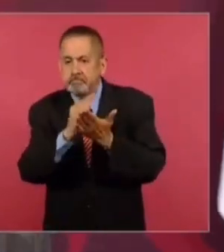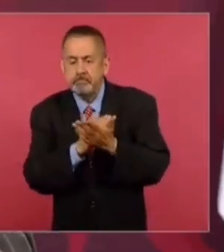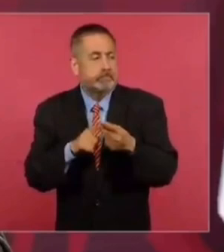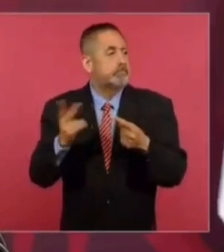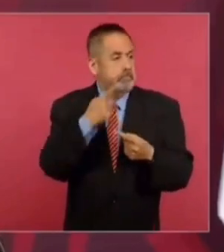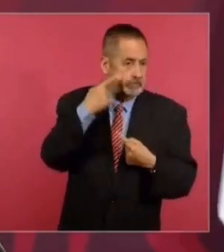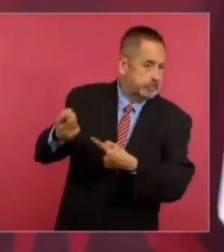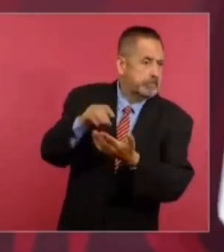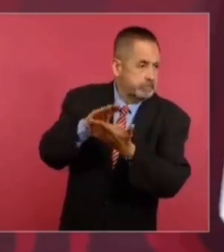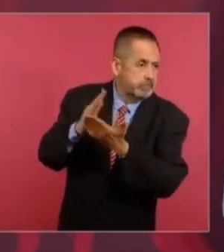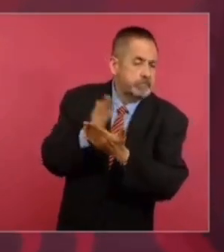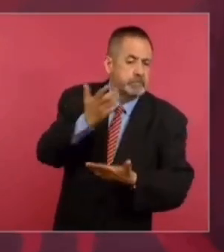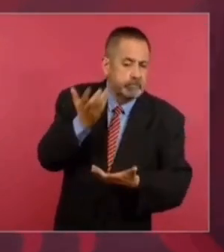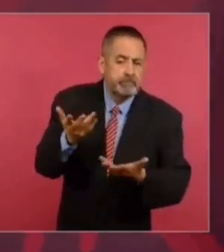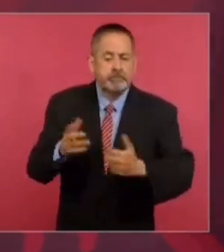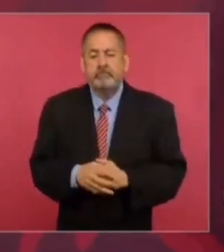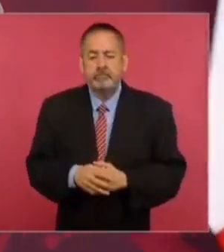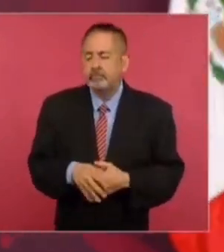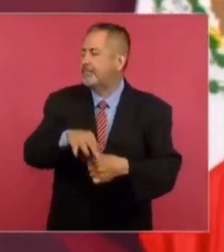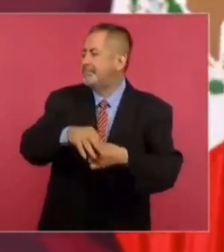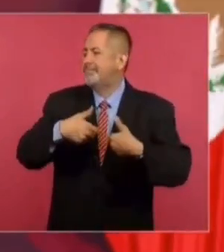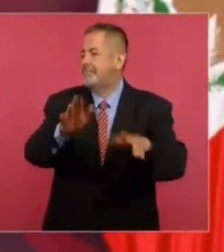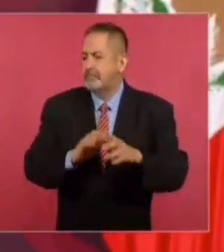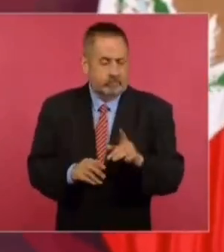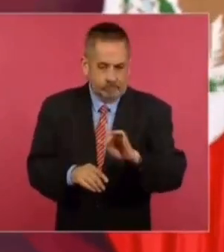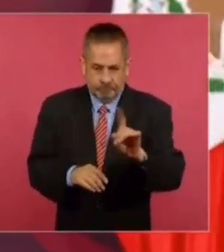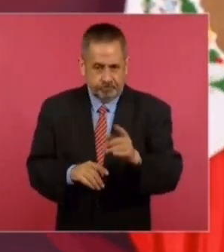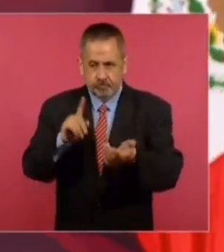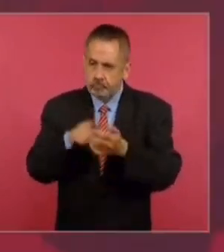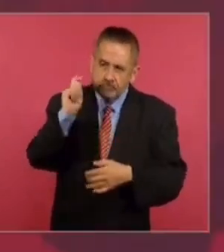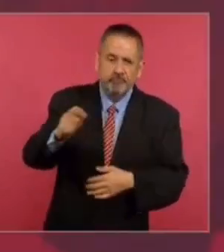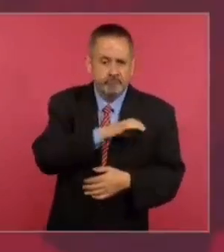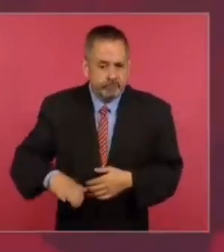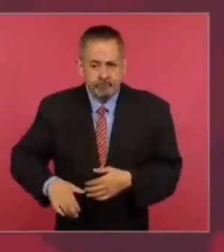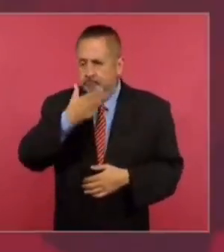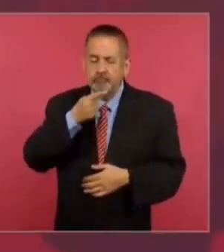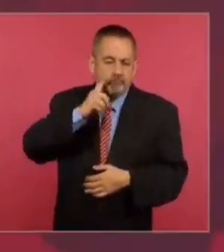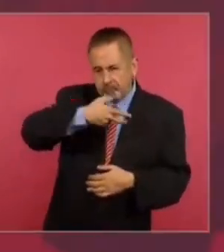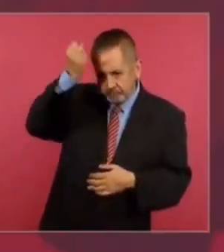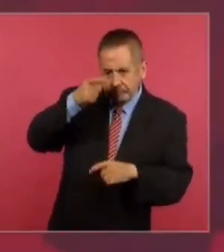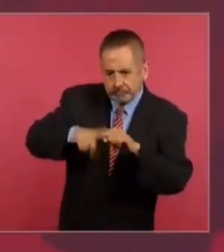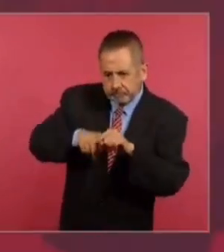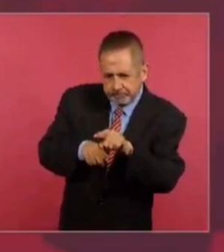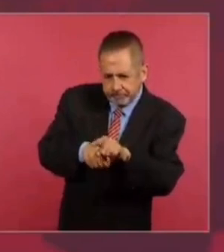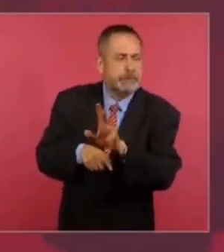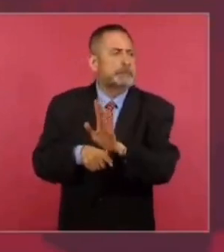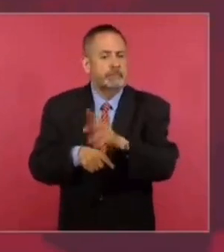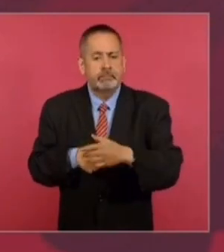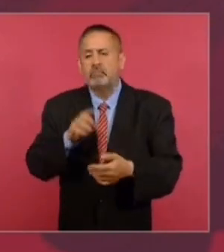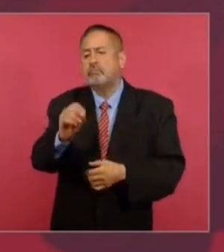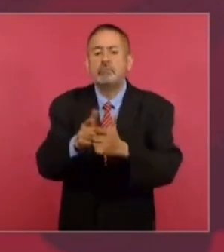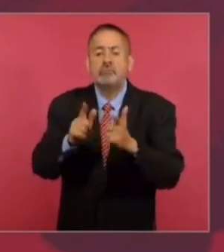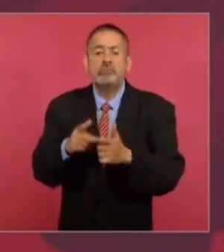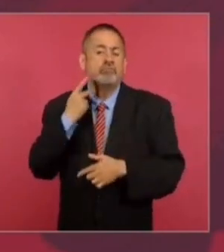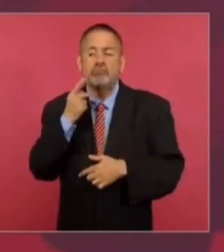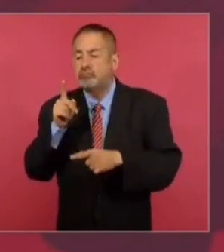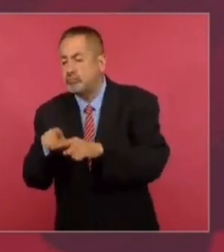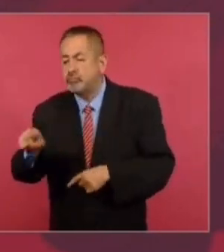porque no es solo votar por los candidatos, candidatas o por los partidos,